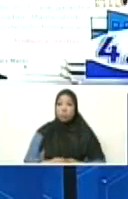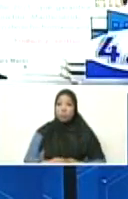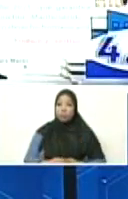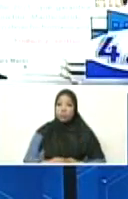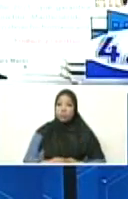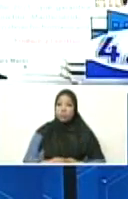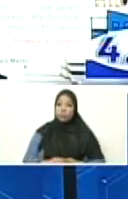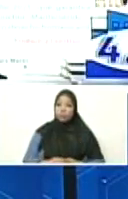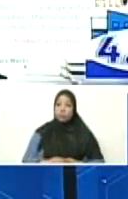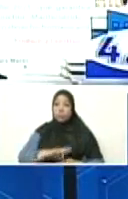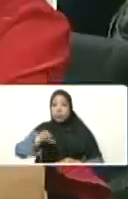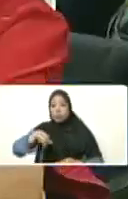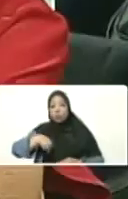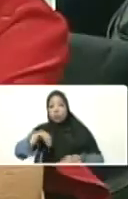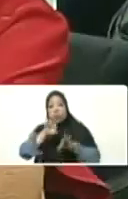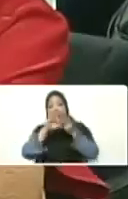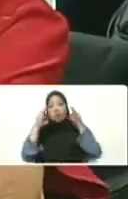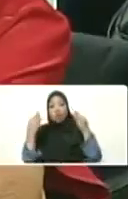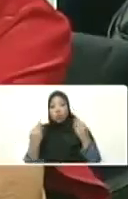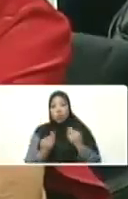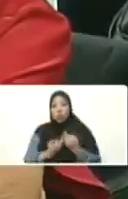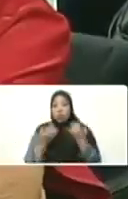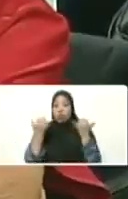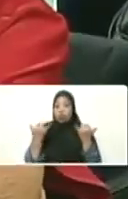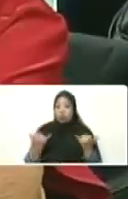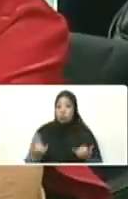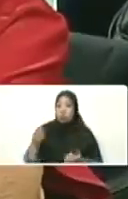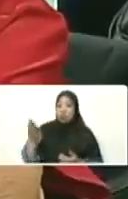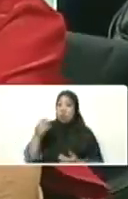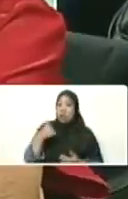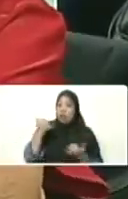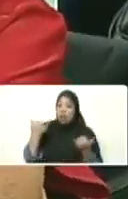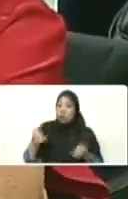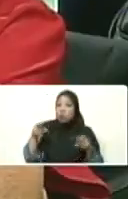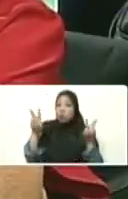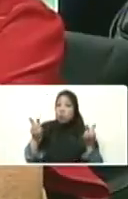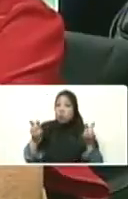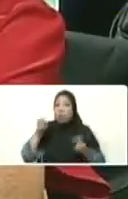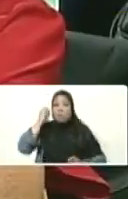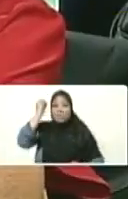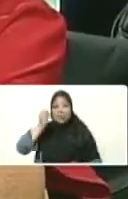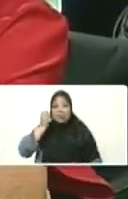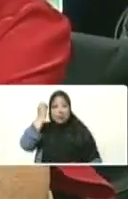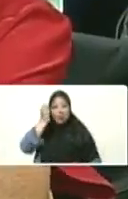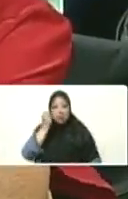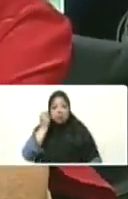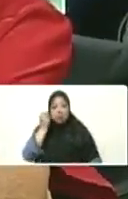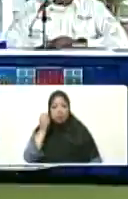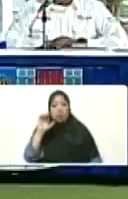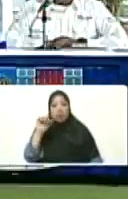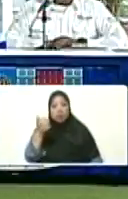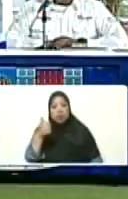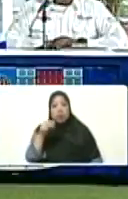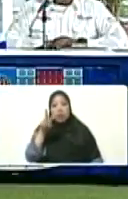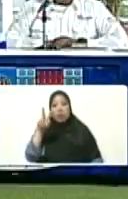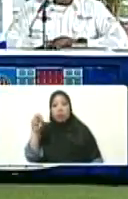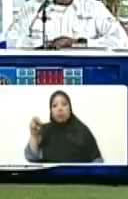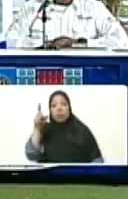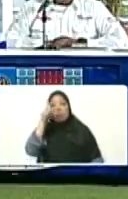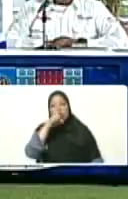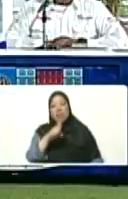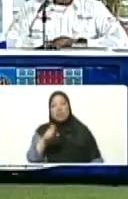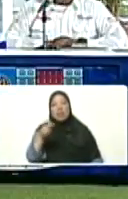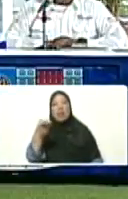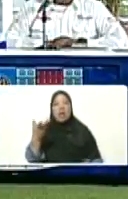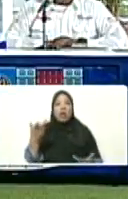Así fue nuestra historia. Y ahora es la historia de construir lo nuevo, de pensar, 10, 20, 30 años,